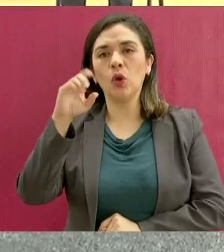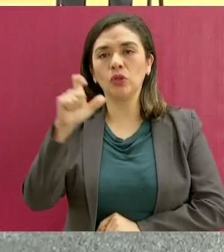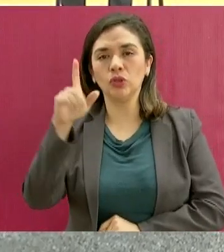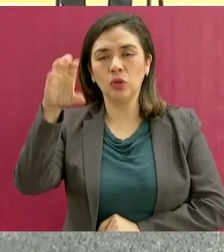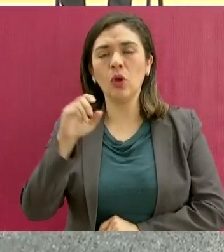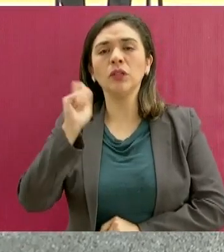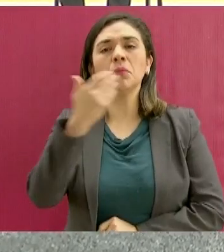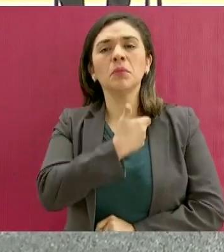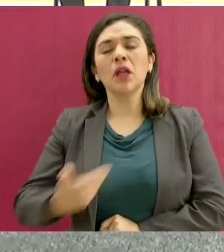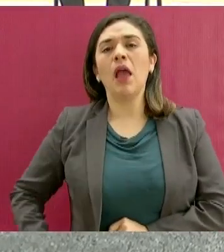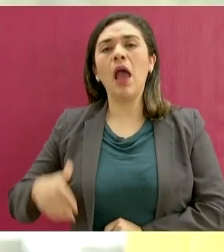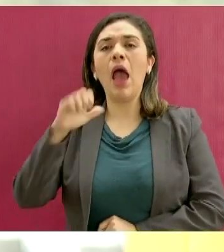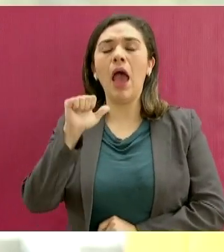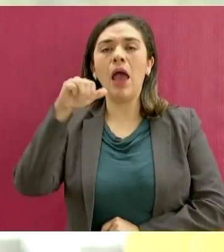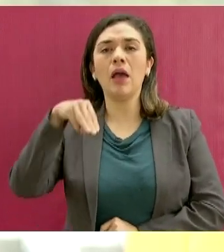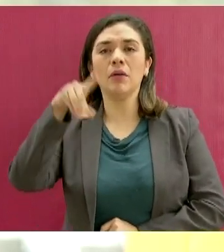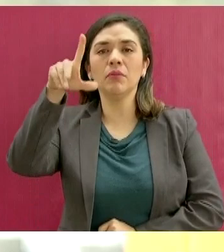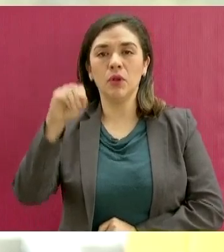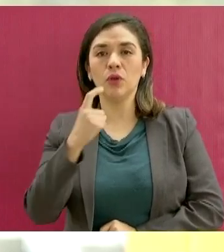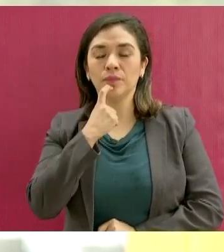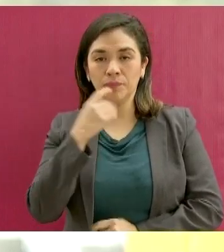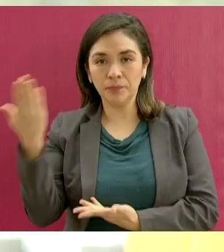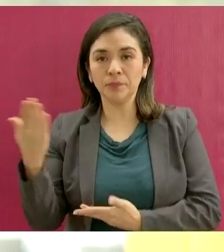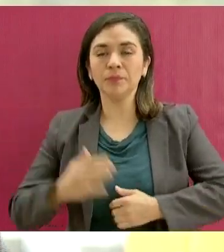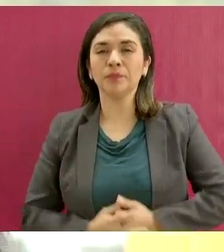Licenciado Andrés Manuel López Obrador.